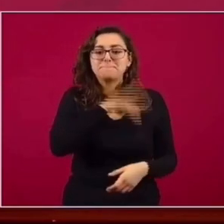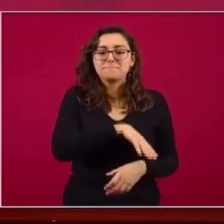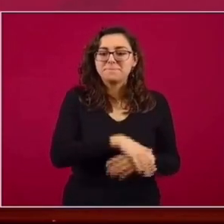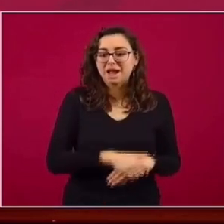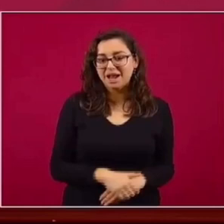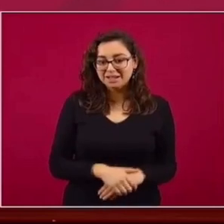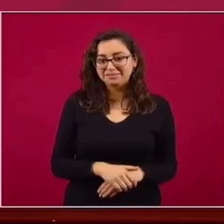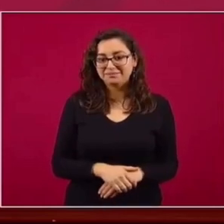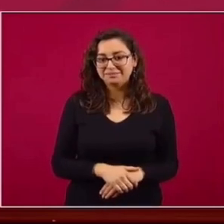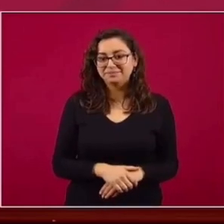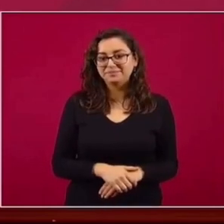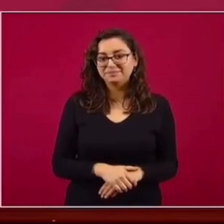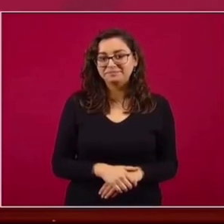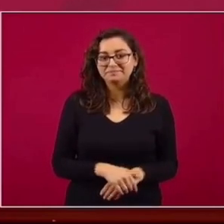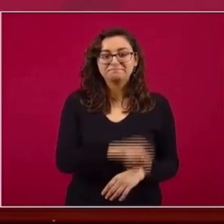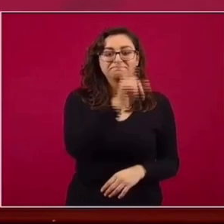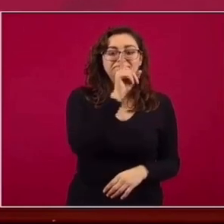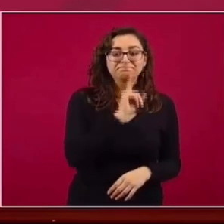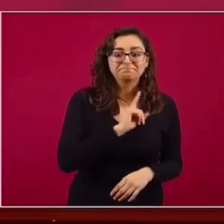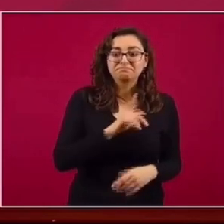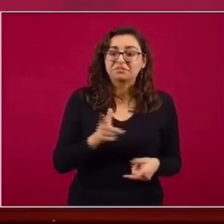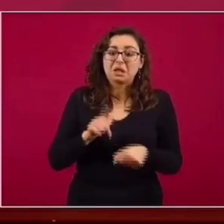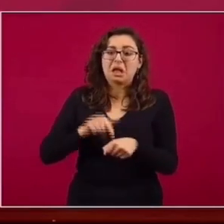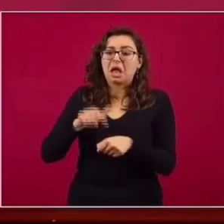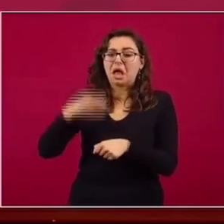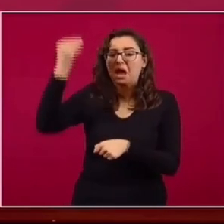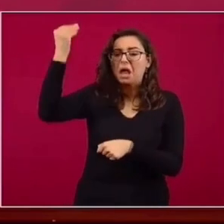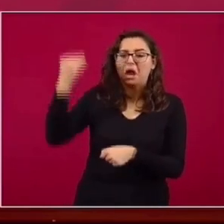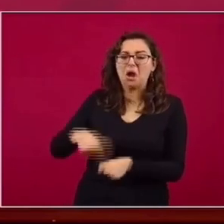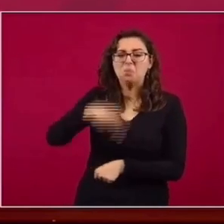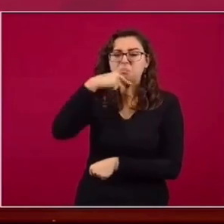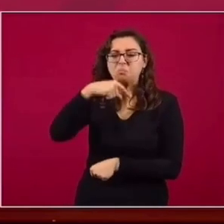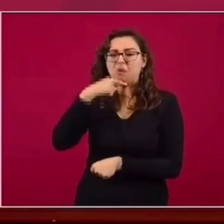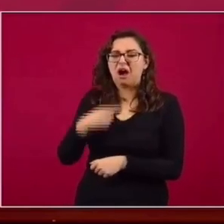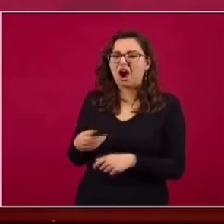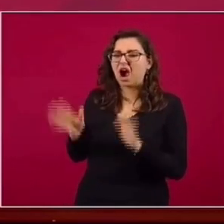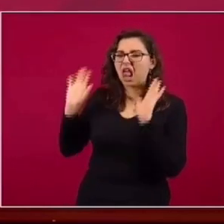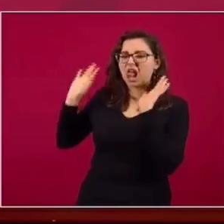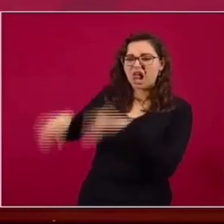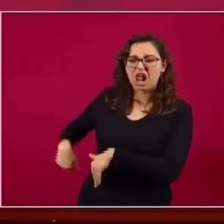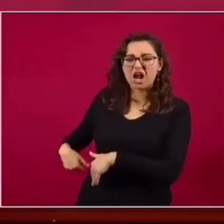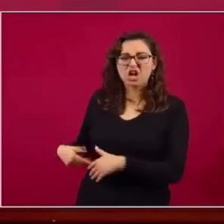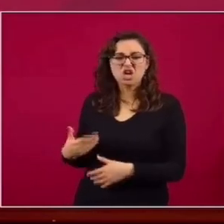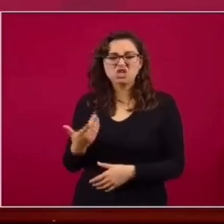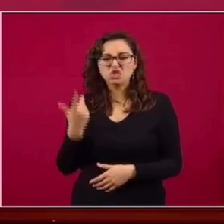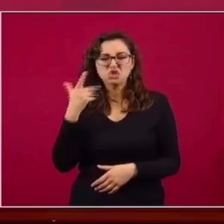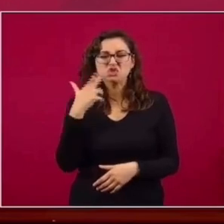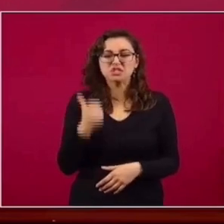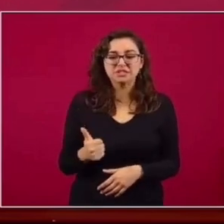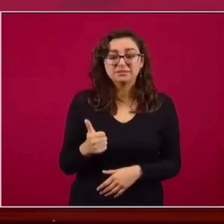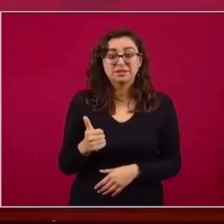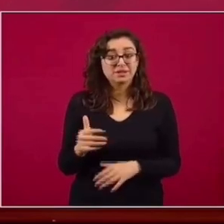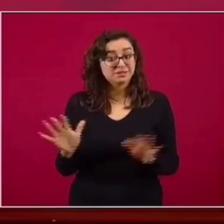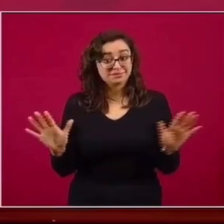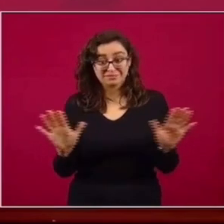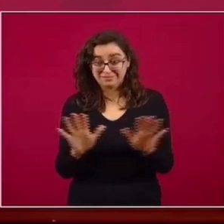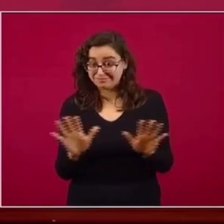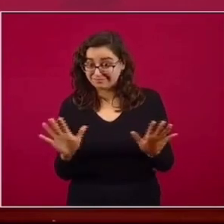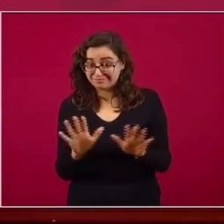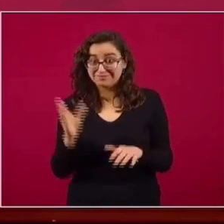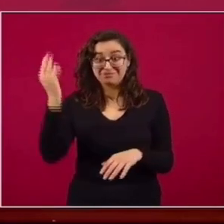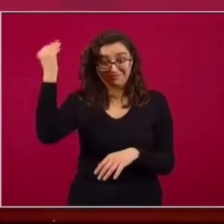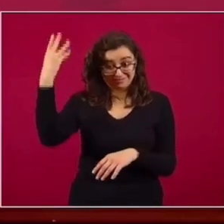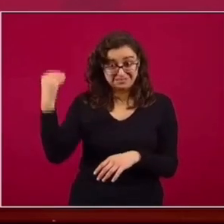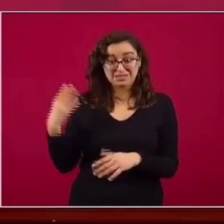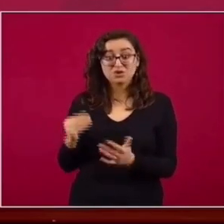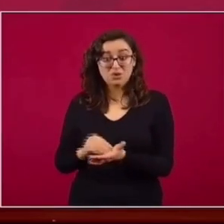ha planteado que el semáforo es irrelevante. El semáforo no es irrelevante, el semáforo no se ha dado de baja, el